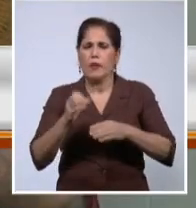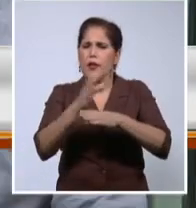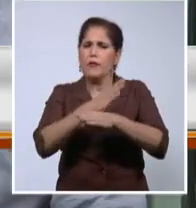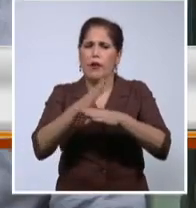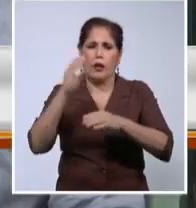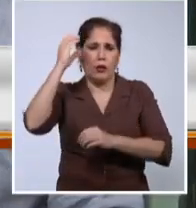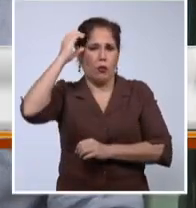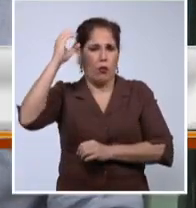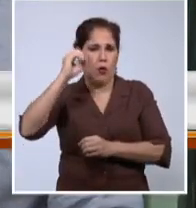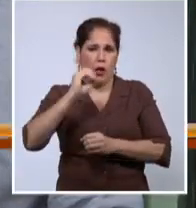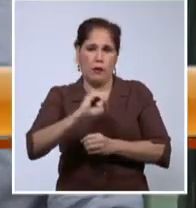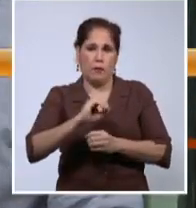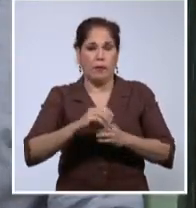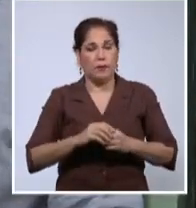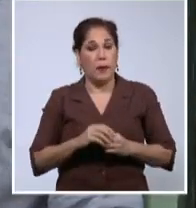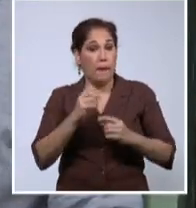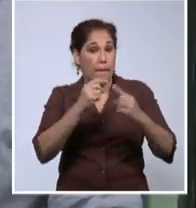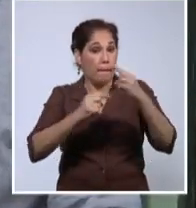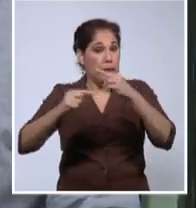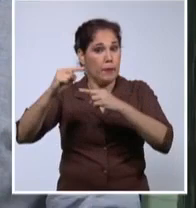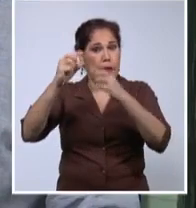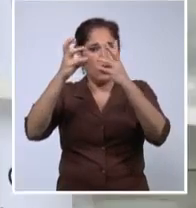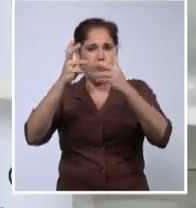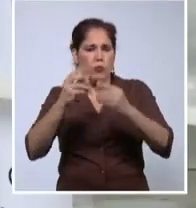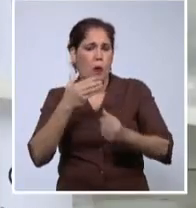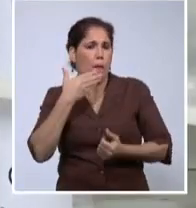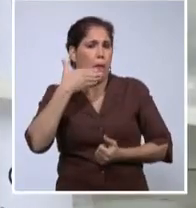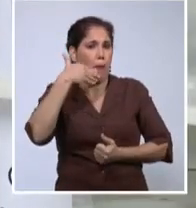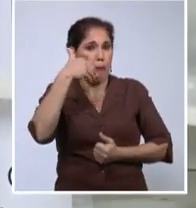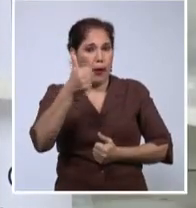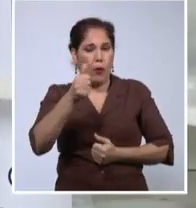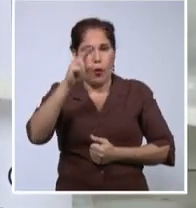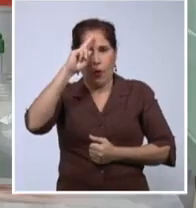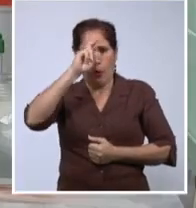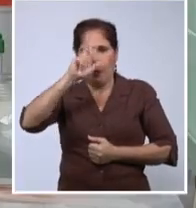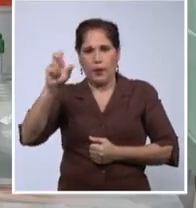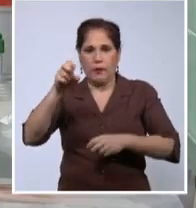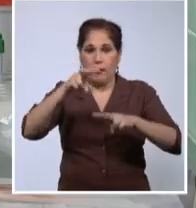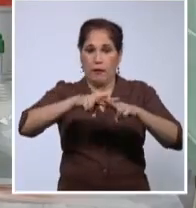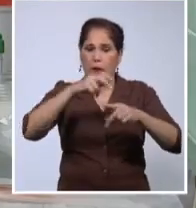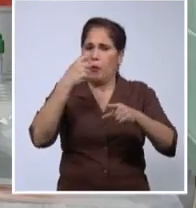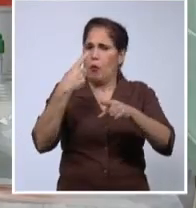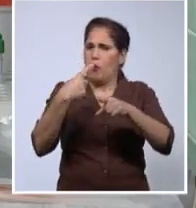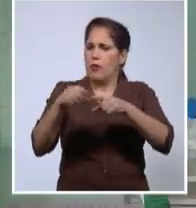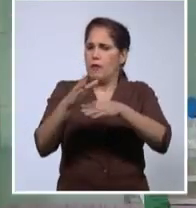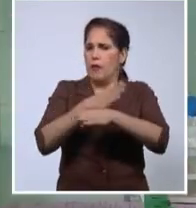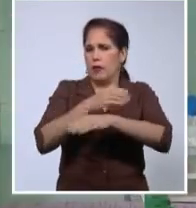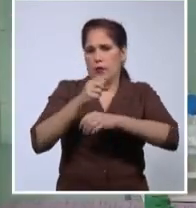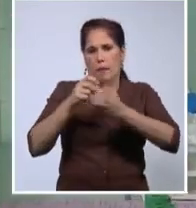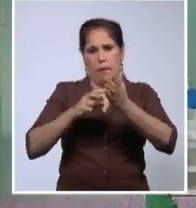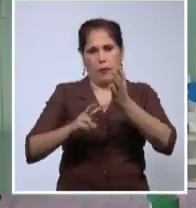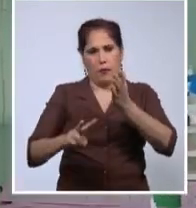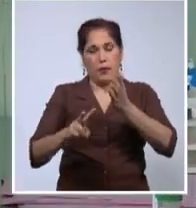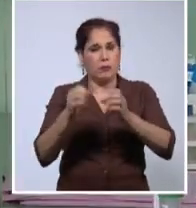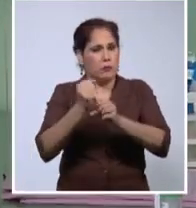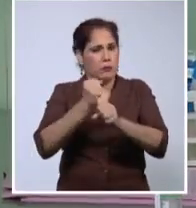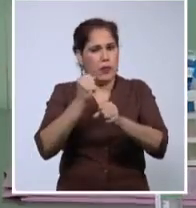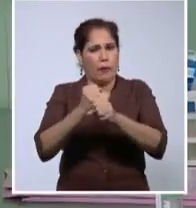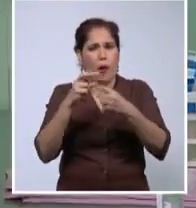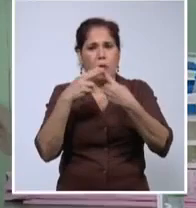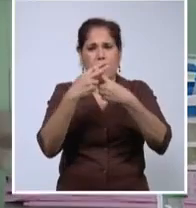organismos. Particularmente resultaron beneficiados hospitales de La Habana y otras provincias del país con labores de